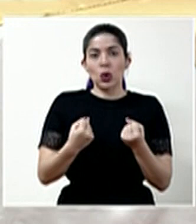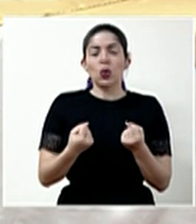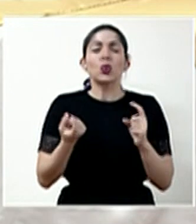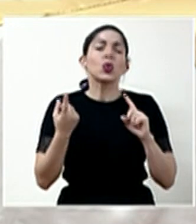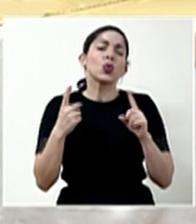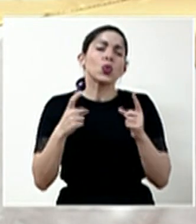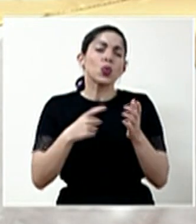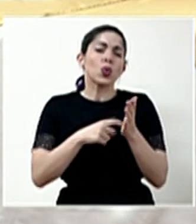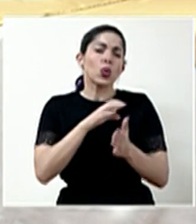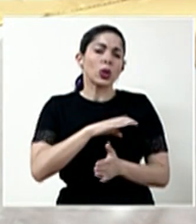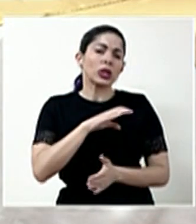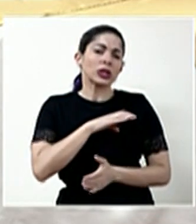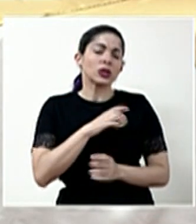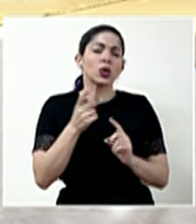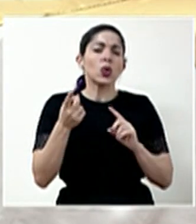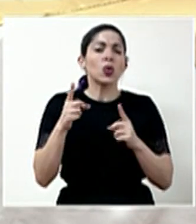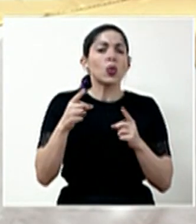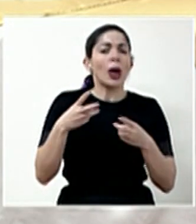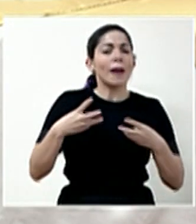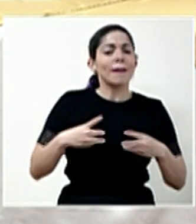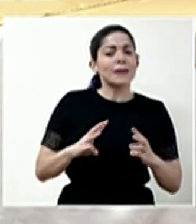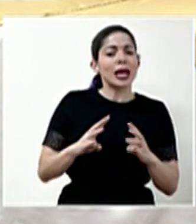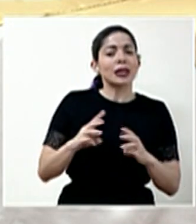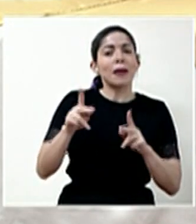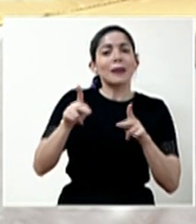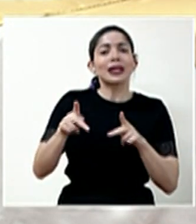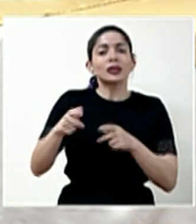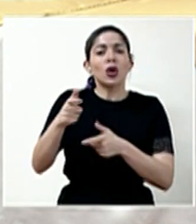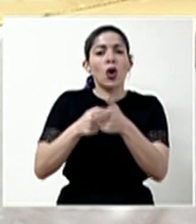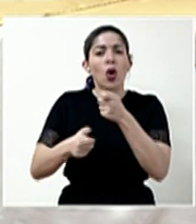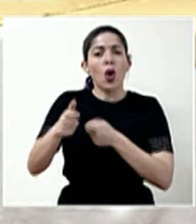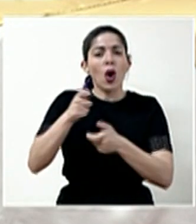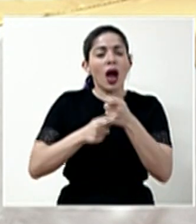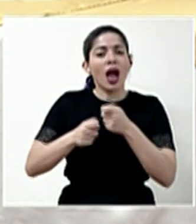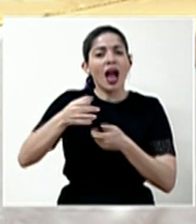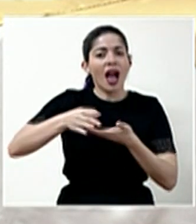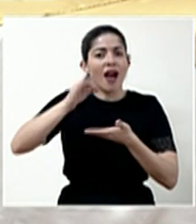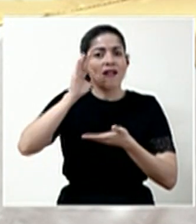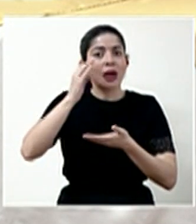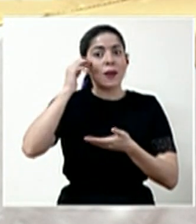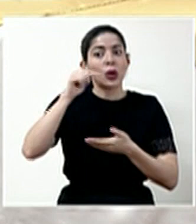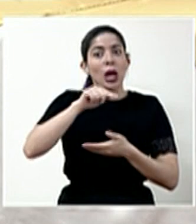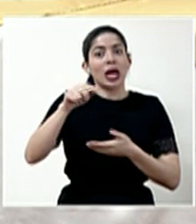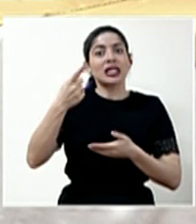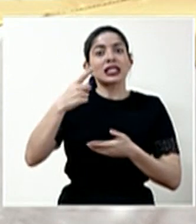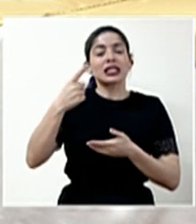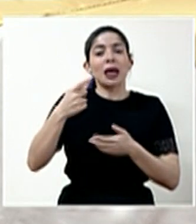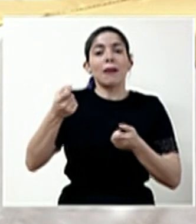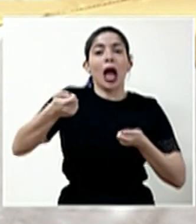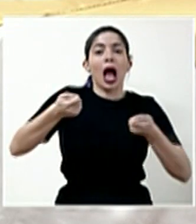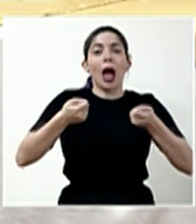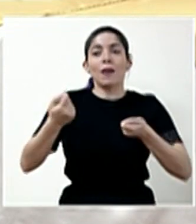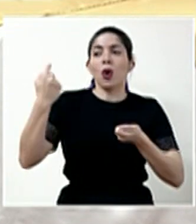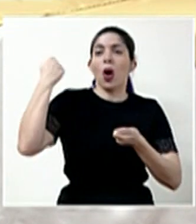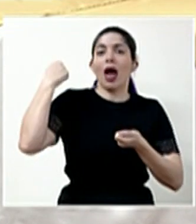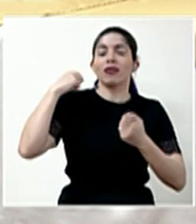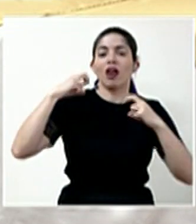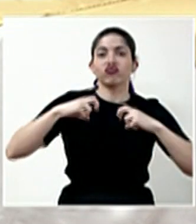condiciones y medidas se aplicarán a los cogedores de café, pues por lo general viajan en el cajón de los camiones?